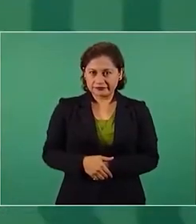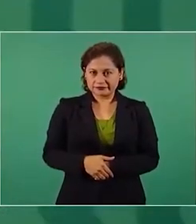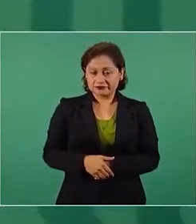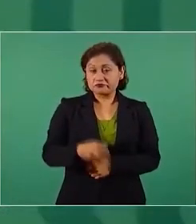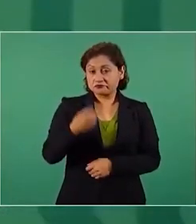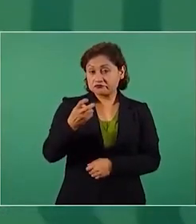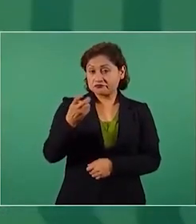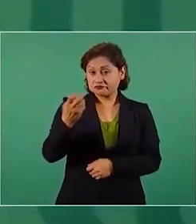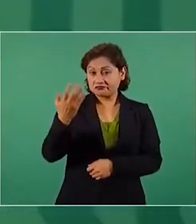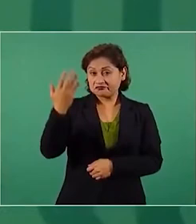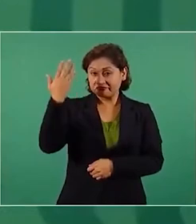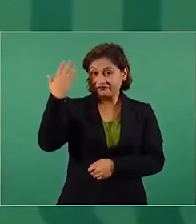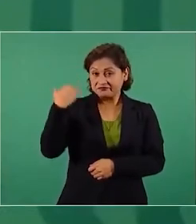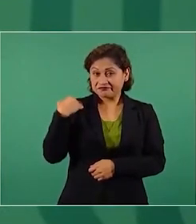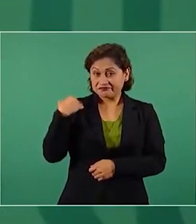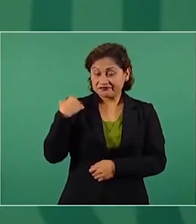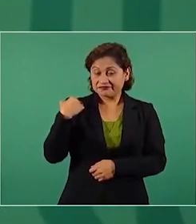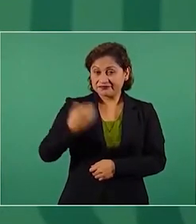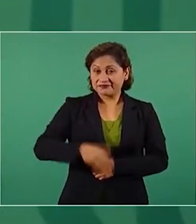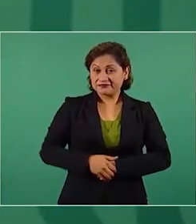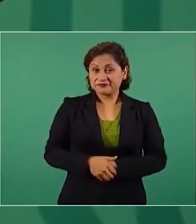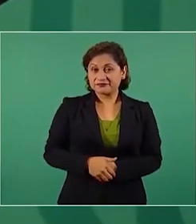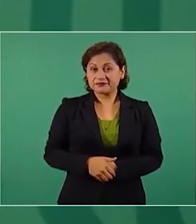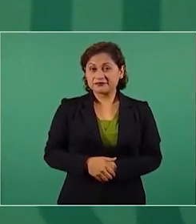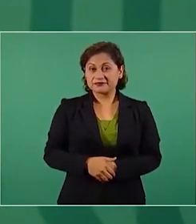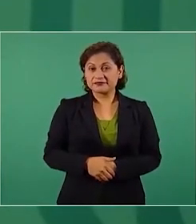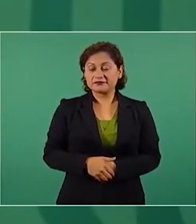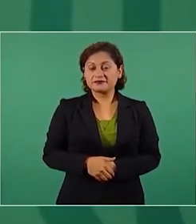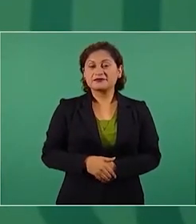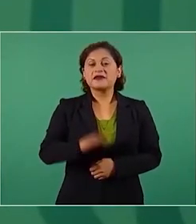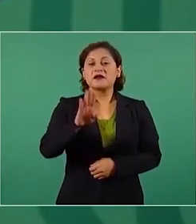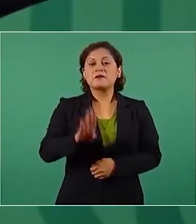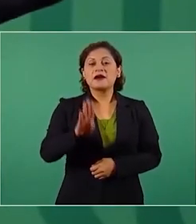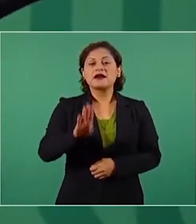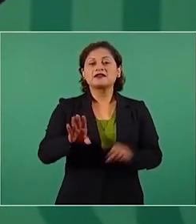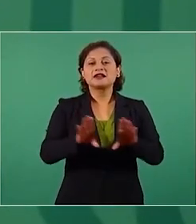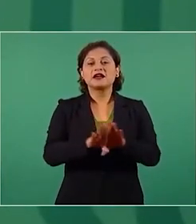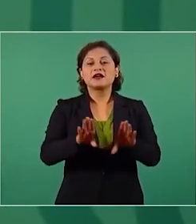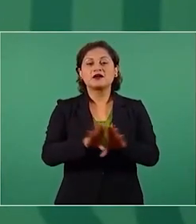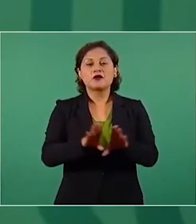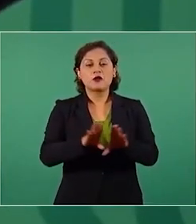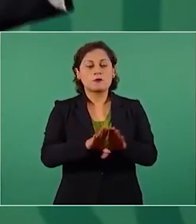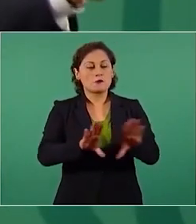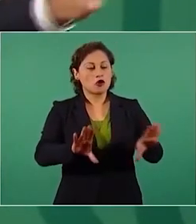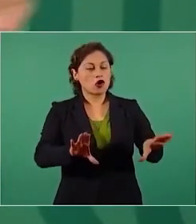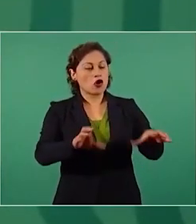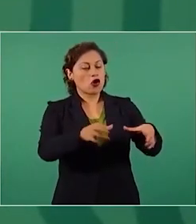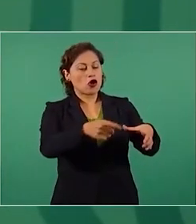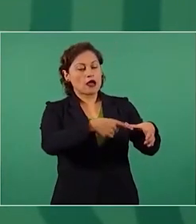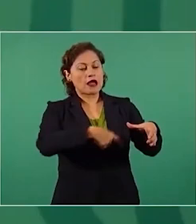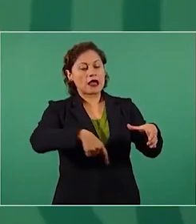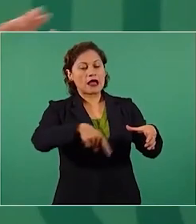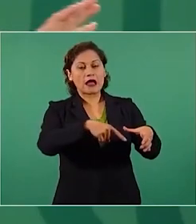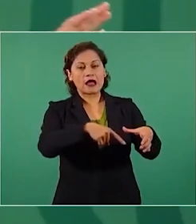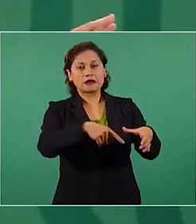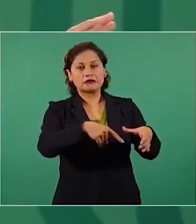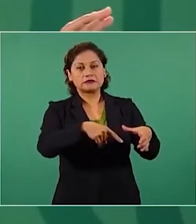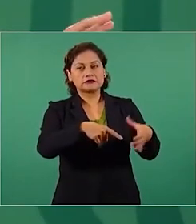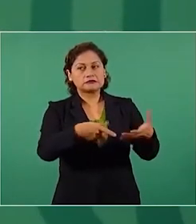Parecía como el castillo de la pureza. Ahí no